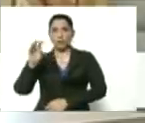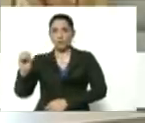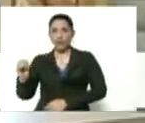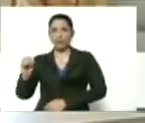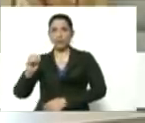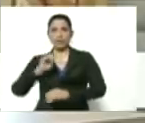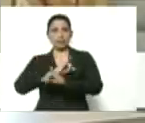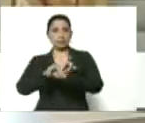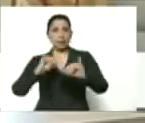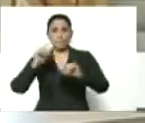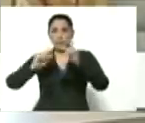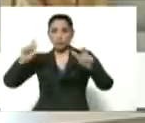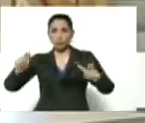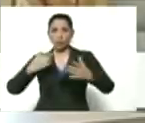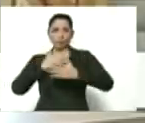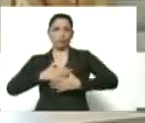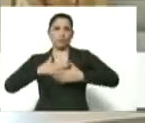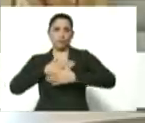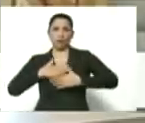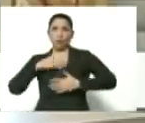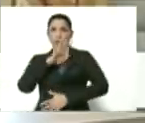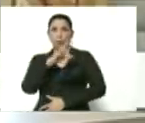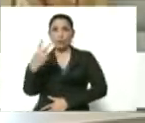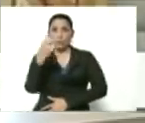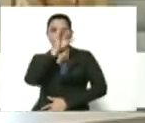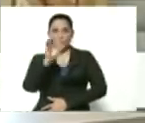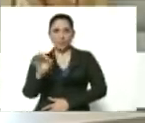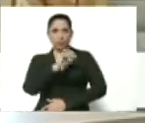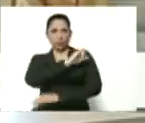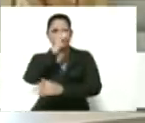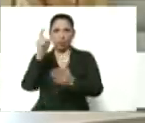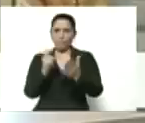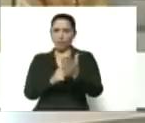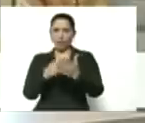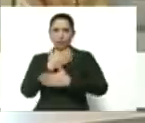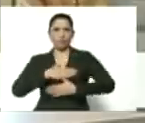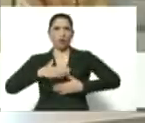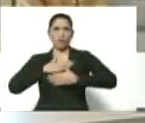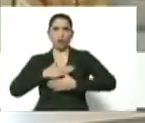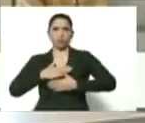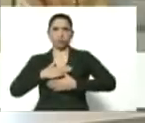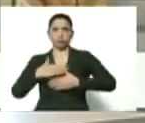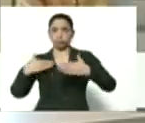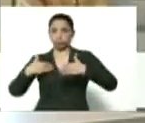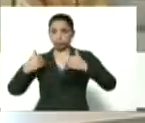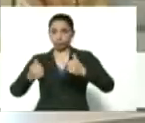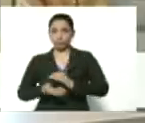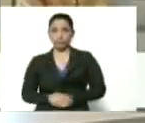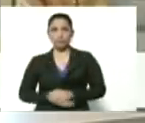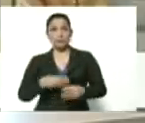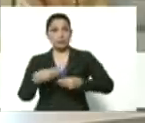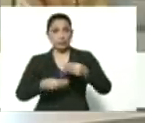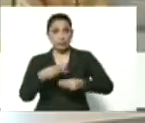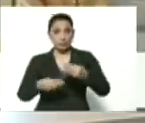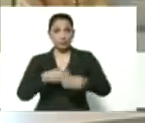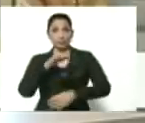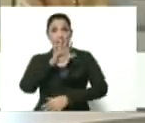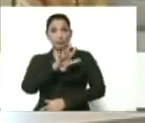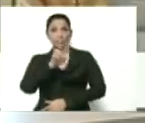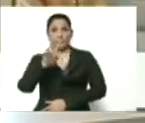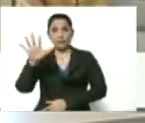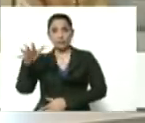recuperados. El 52% ya de recuperación. Hemos hecho 525